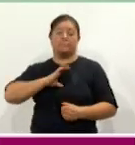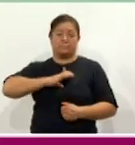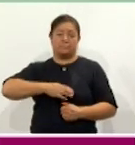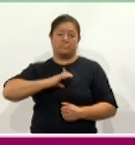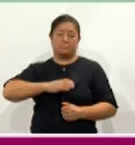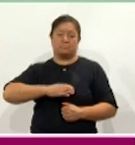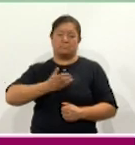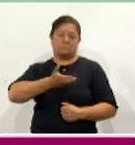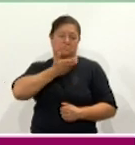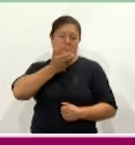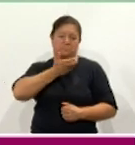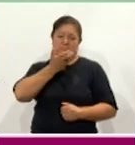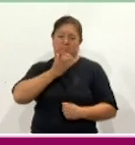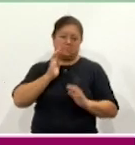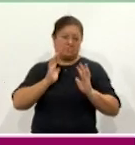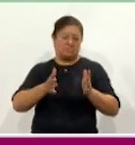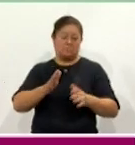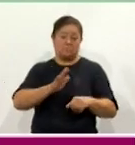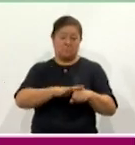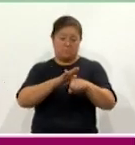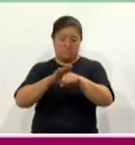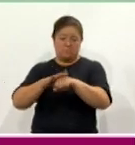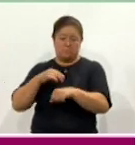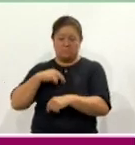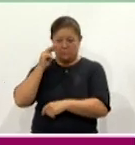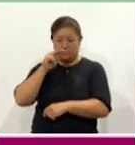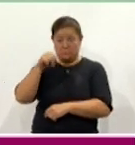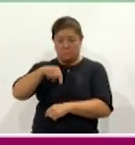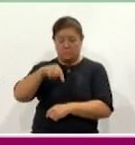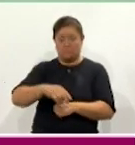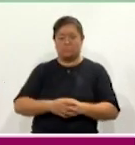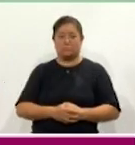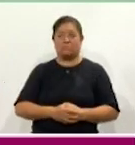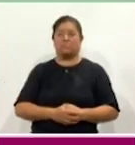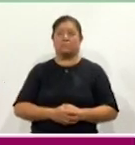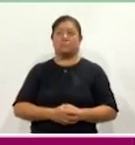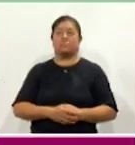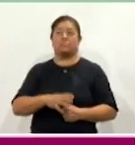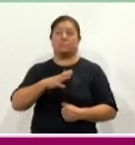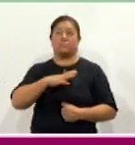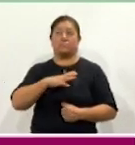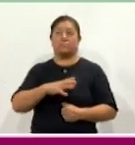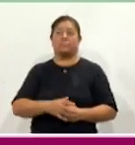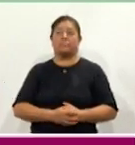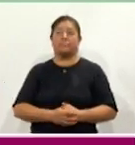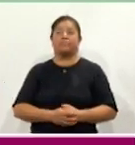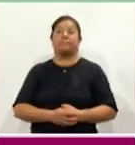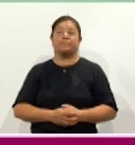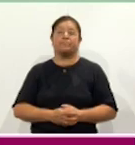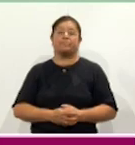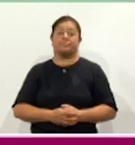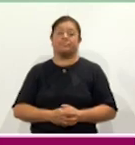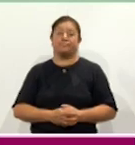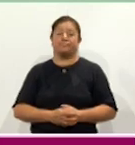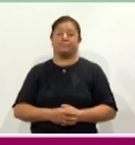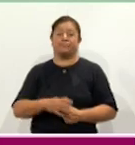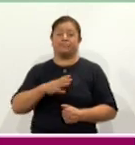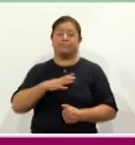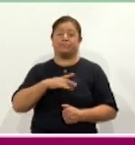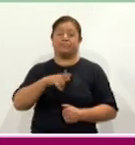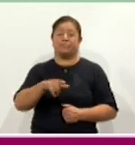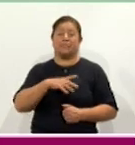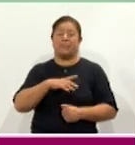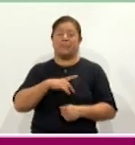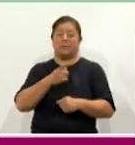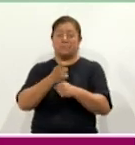más frecuentes que he visto en la población de acá son los carcinomas basales que vienen a partir de lesiones